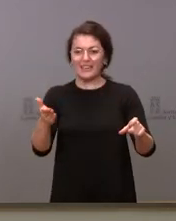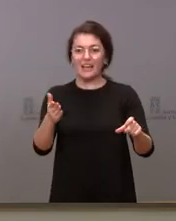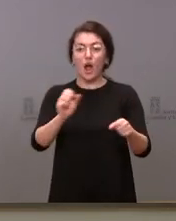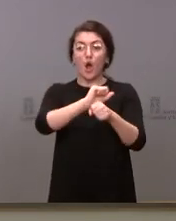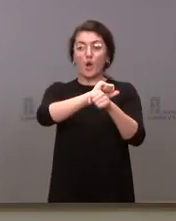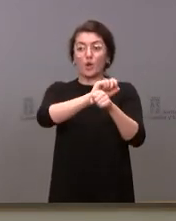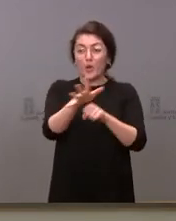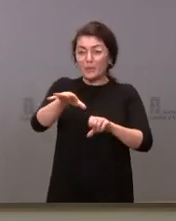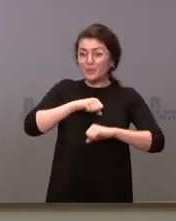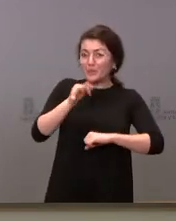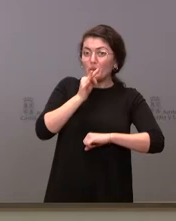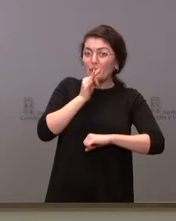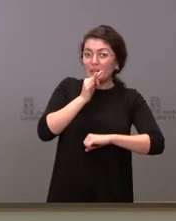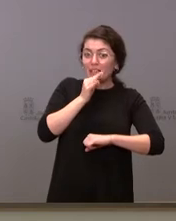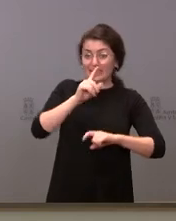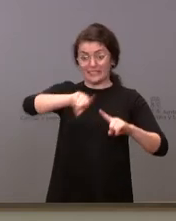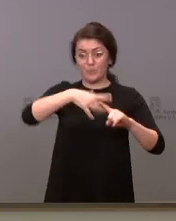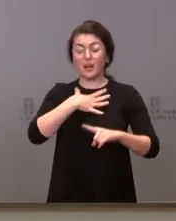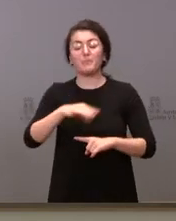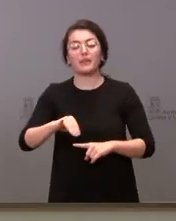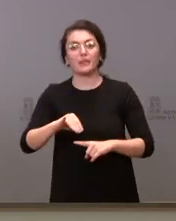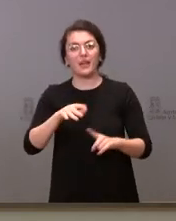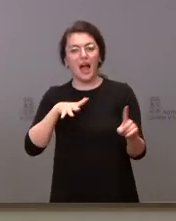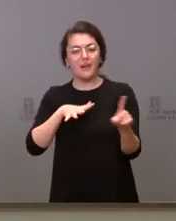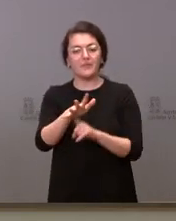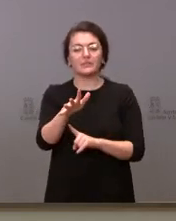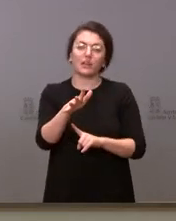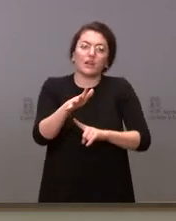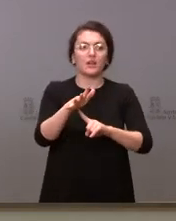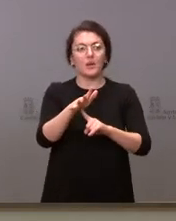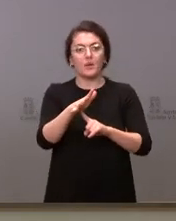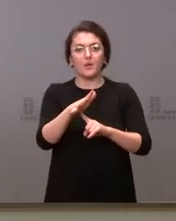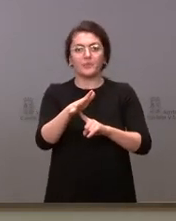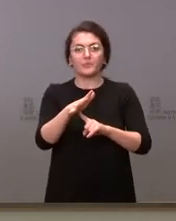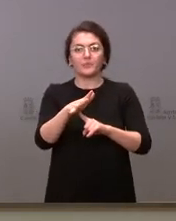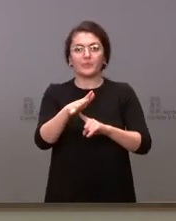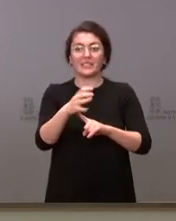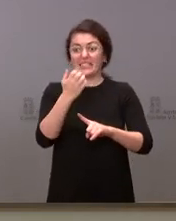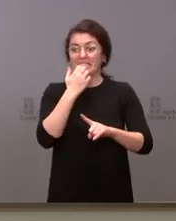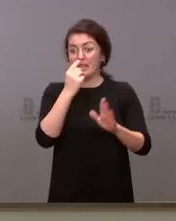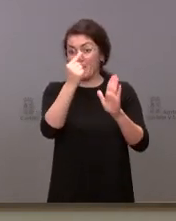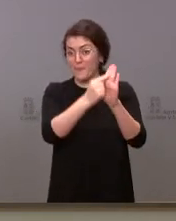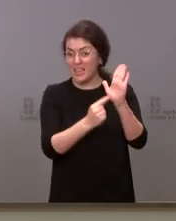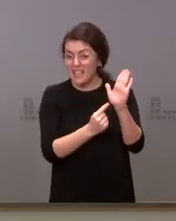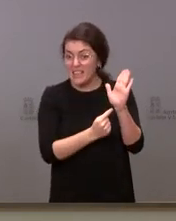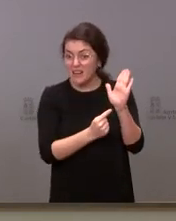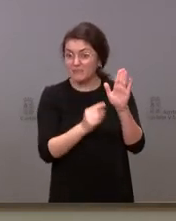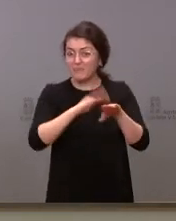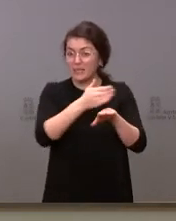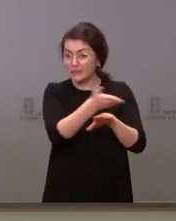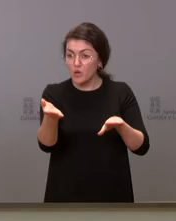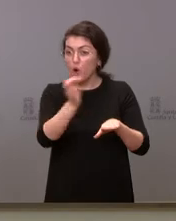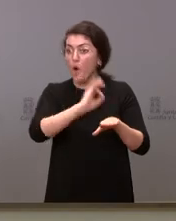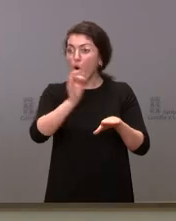eso puede influir de alguna manera en las medidas que se puedan tomar con ellas o quedaría al margen.